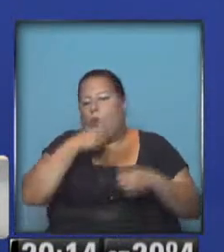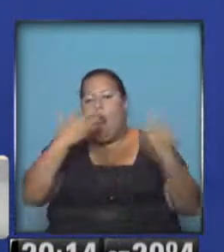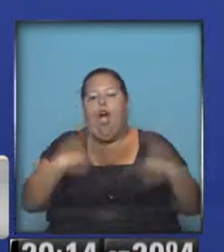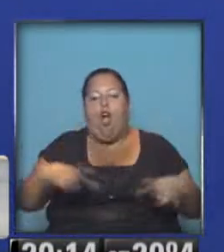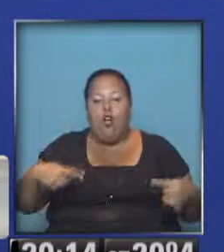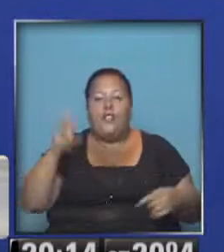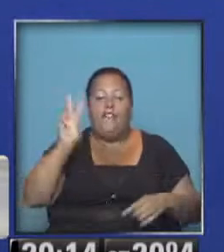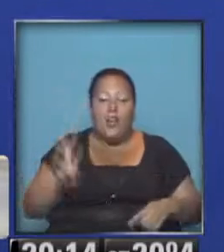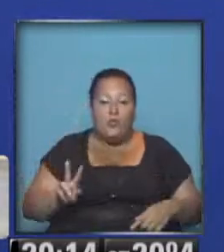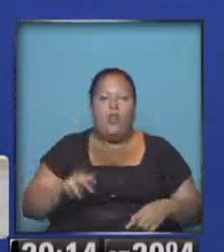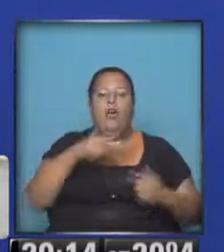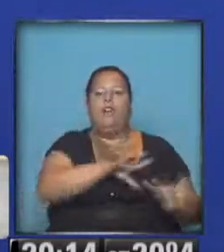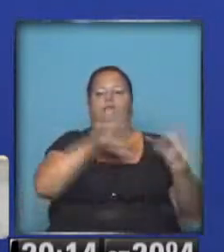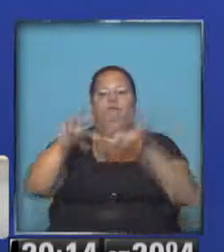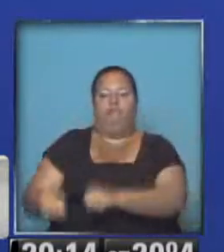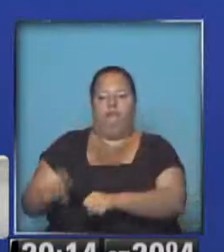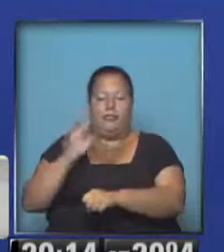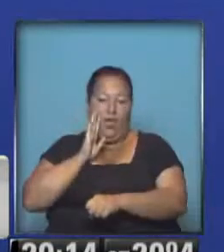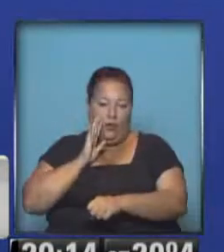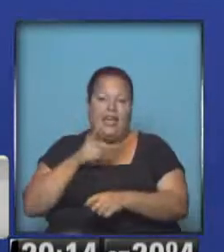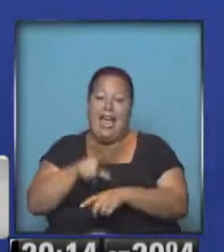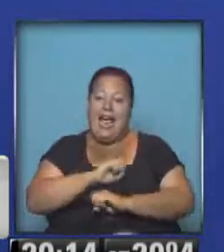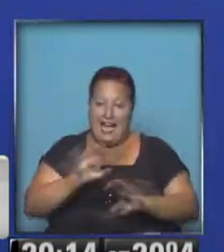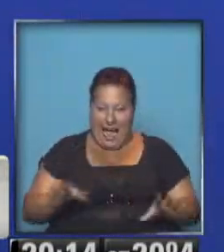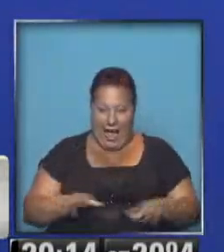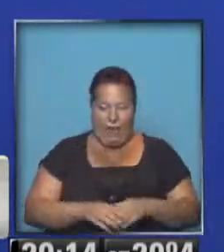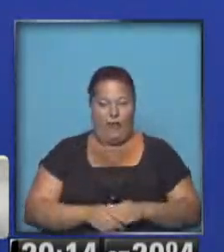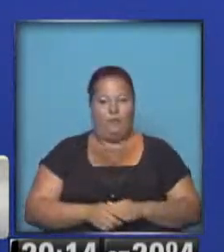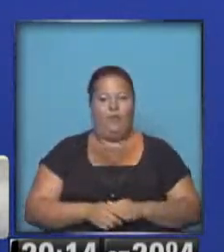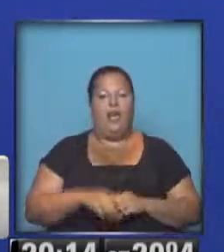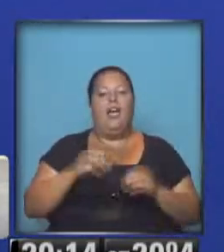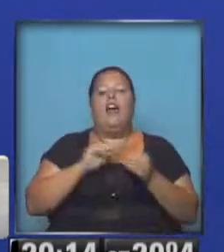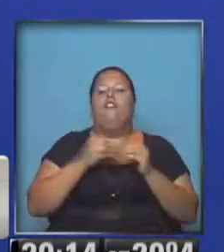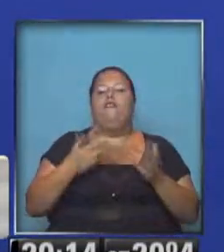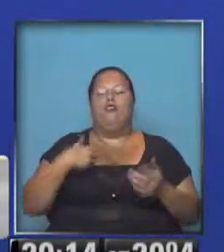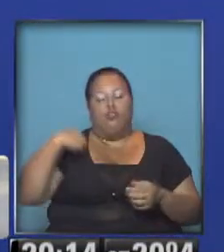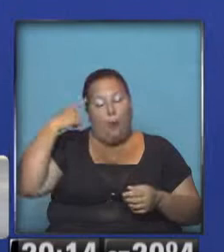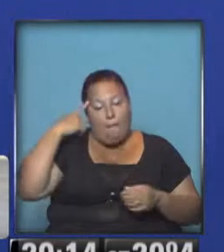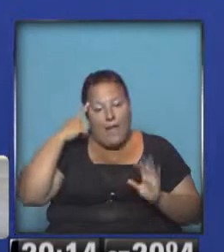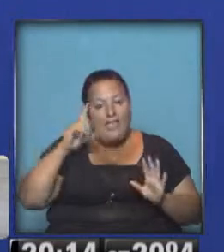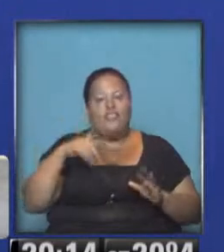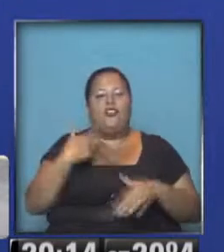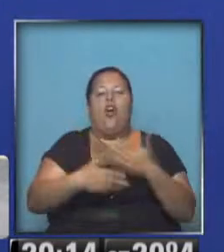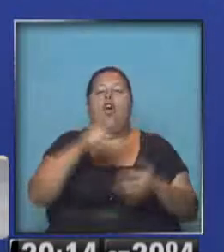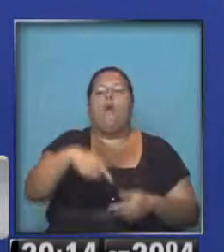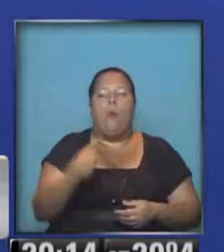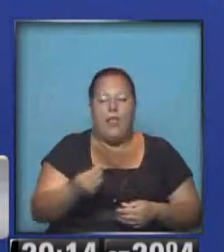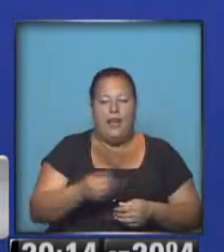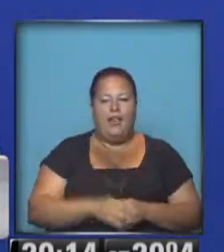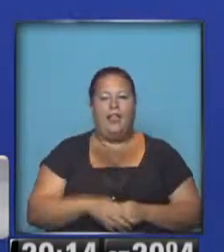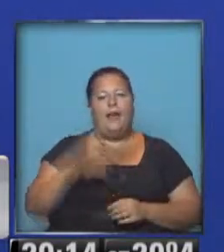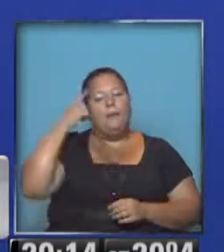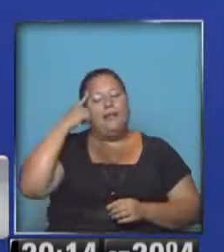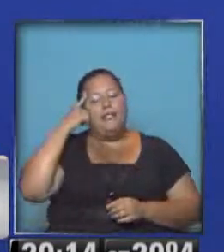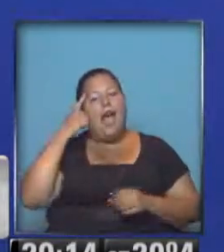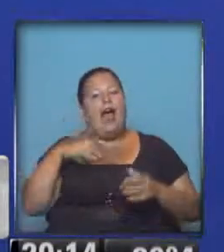pueda pasar en Venezuela, una intervención. Lo cual es grave. La motivación, la que yo interpreto que es una motivación, la tenemos que ver